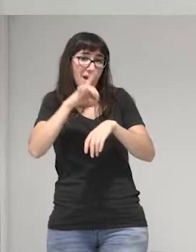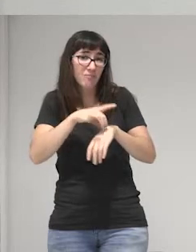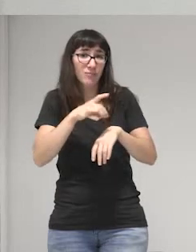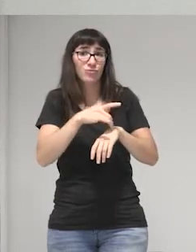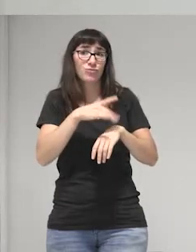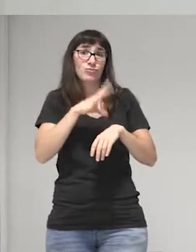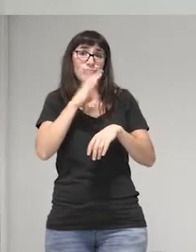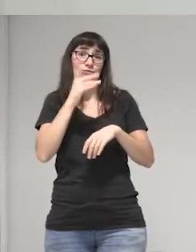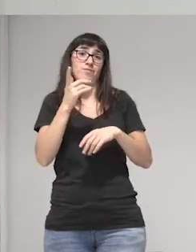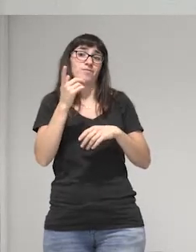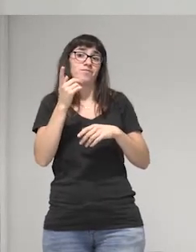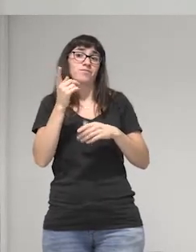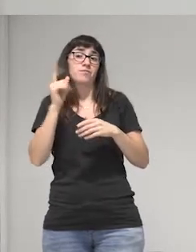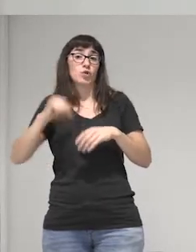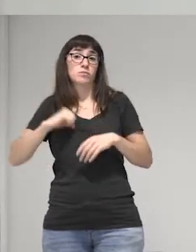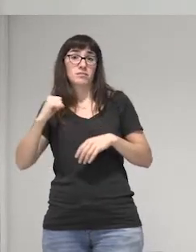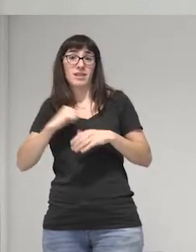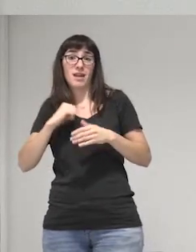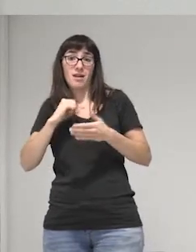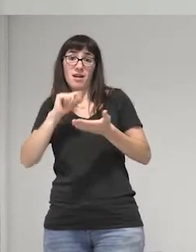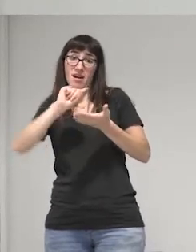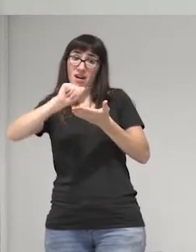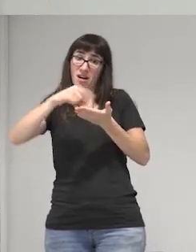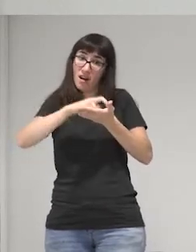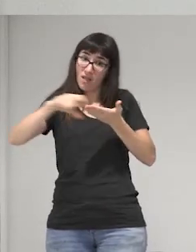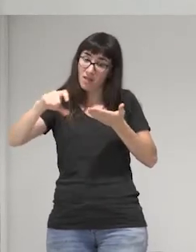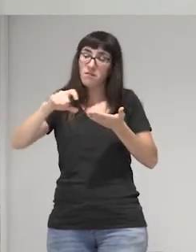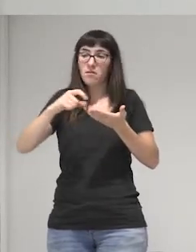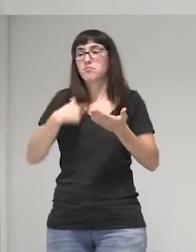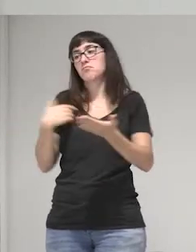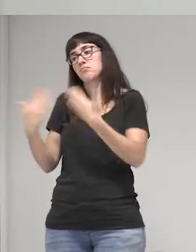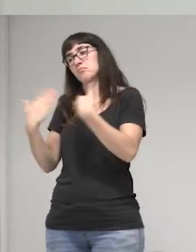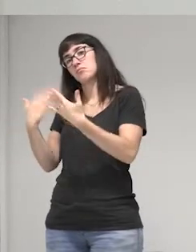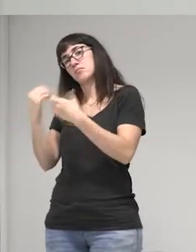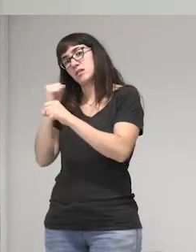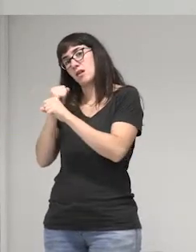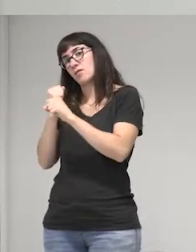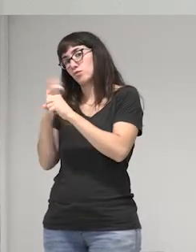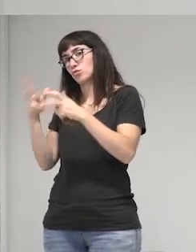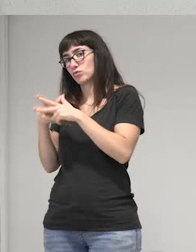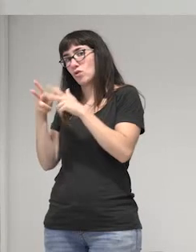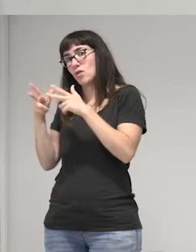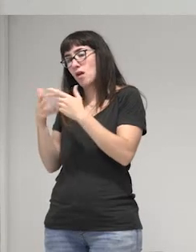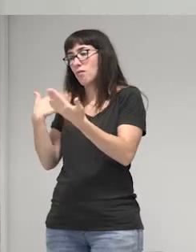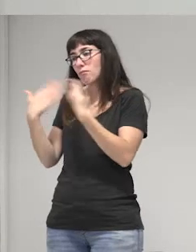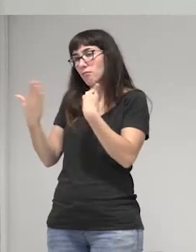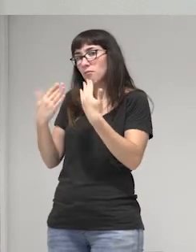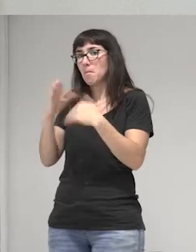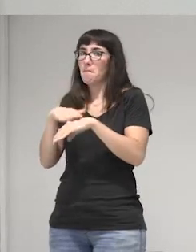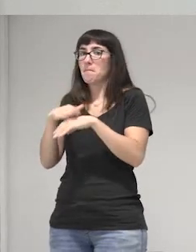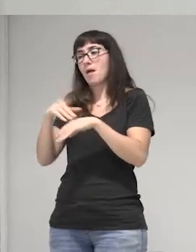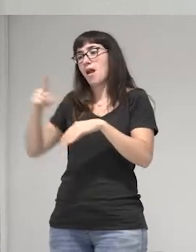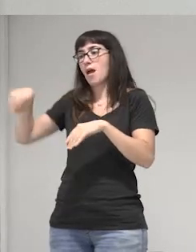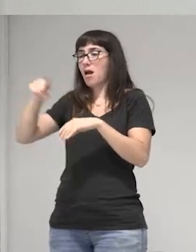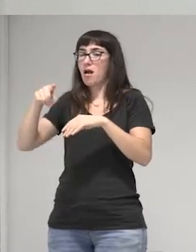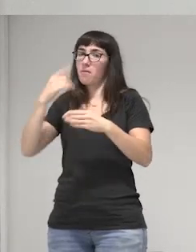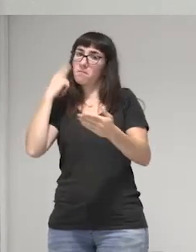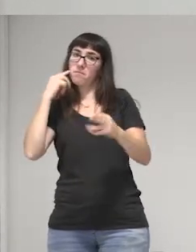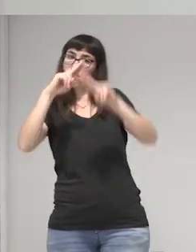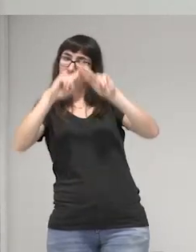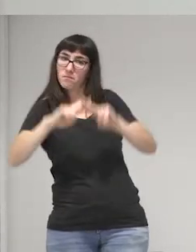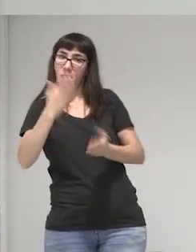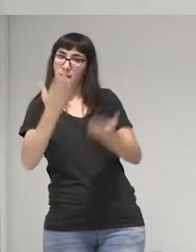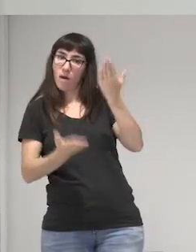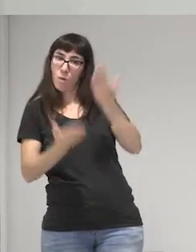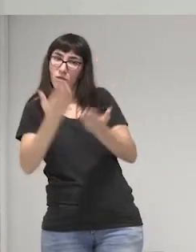recetados por el hospital pues hablamos con trabajo social para que pues ellos hagan una evaluación y